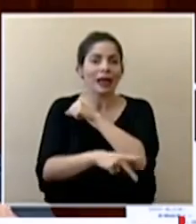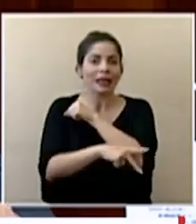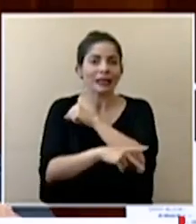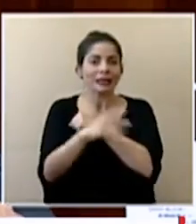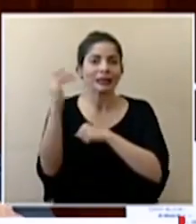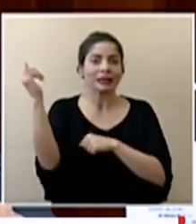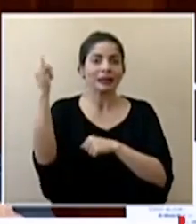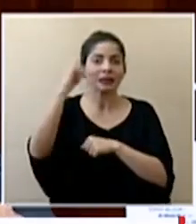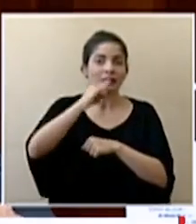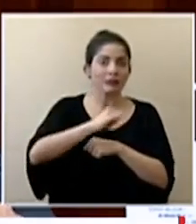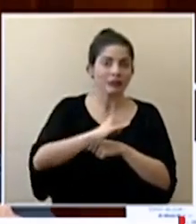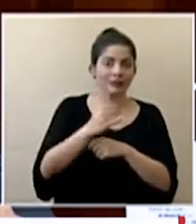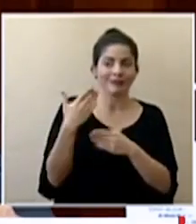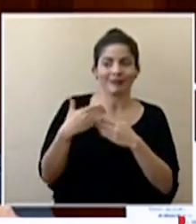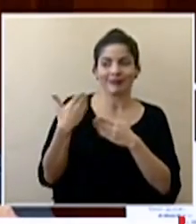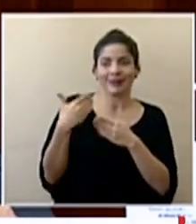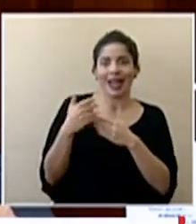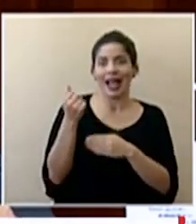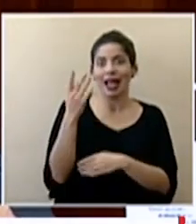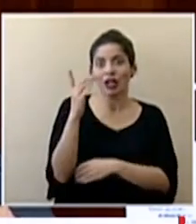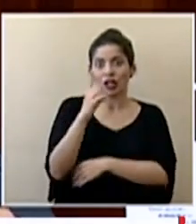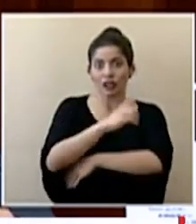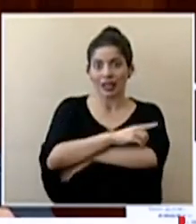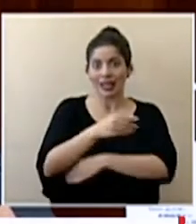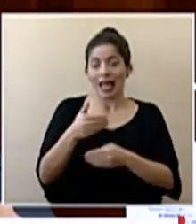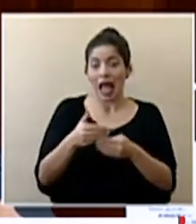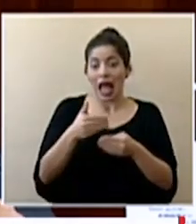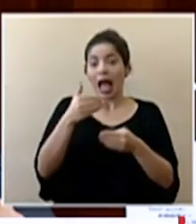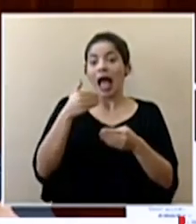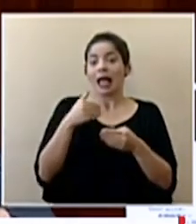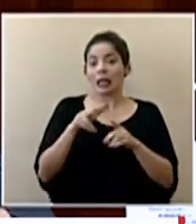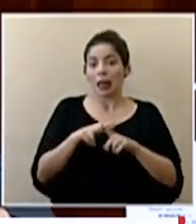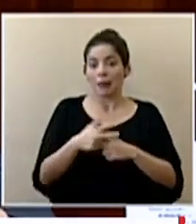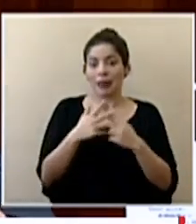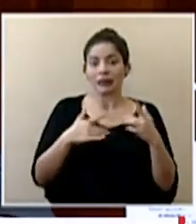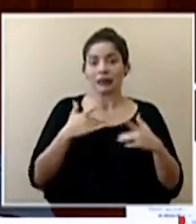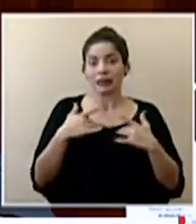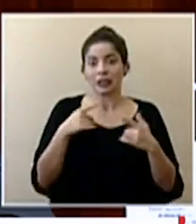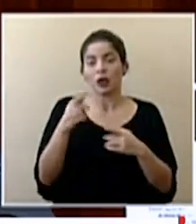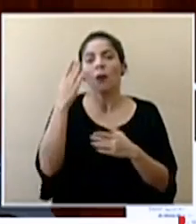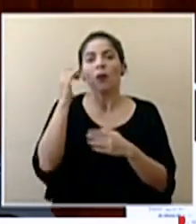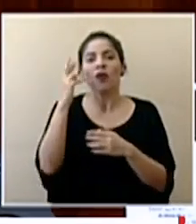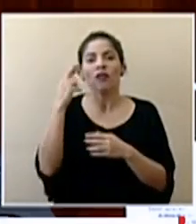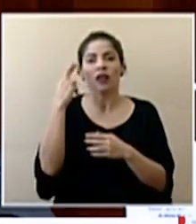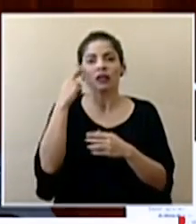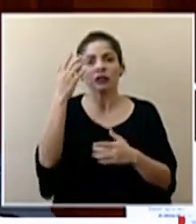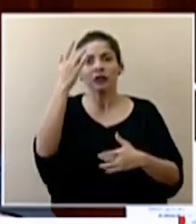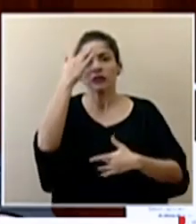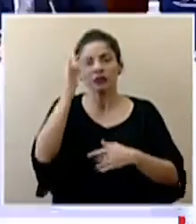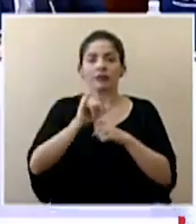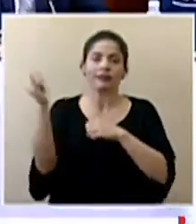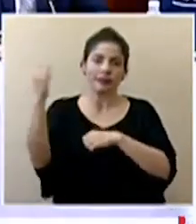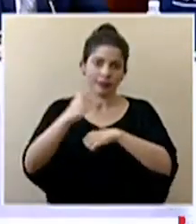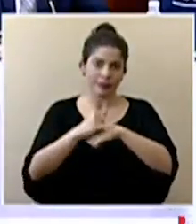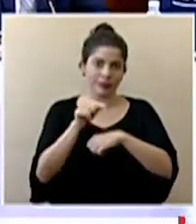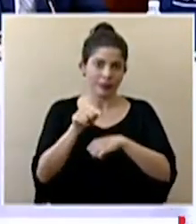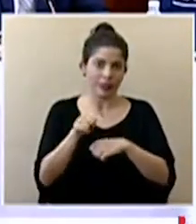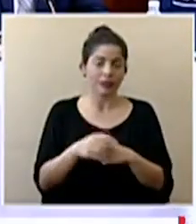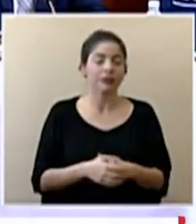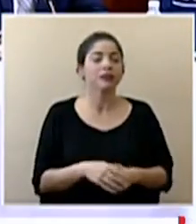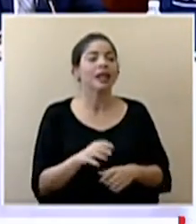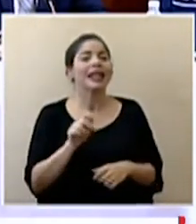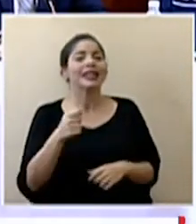en los días, 14 días previos antes de iniciar los síntomas. Ministro, también nos consulta